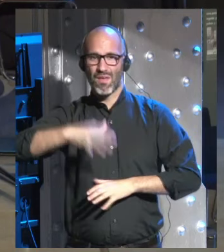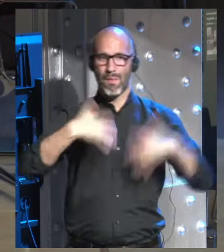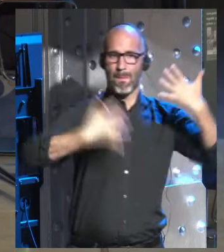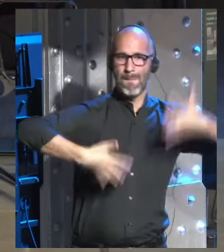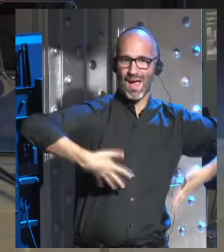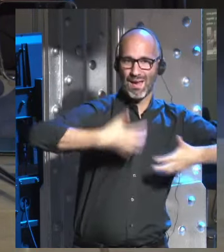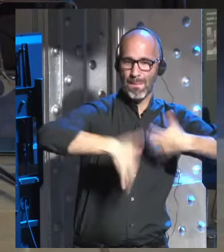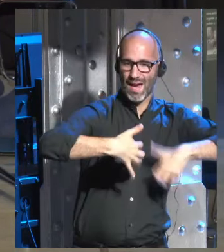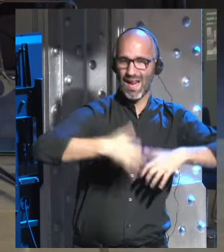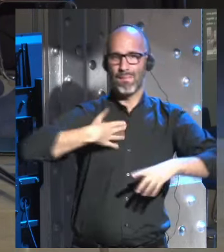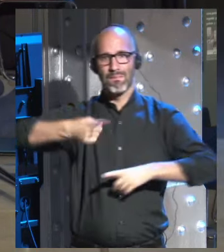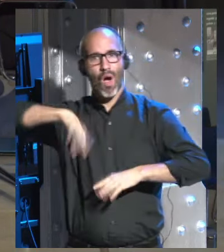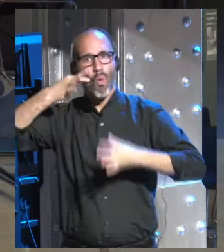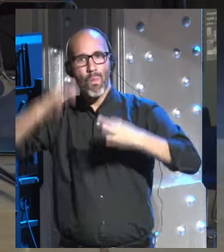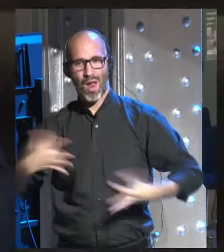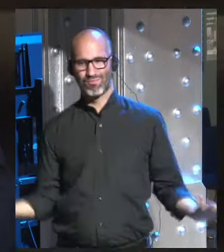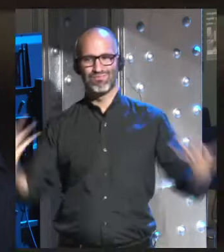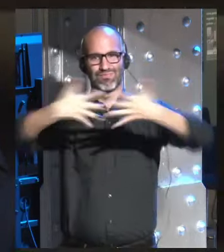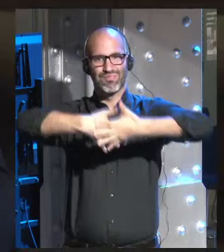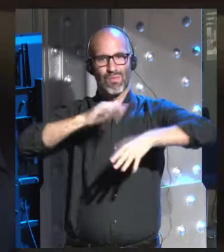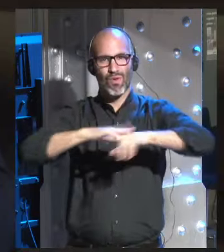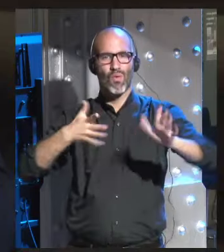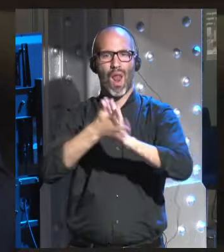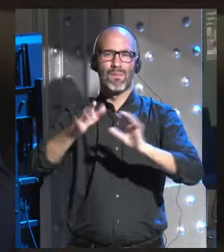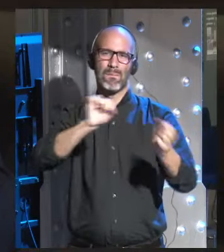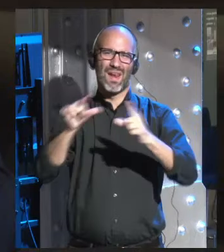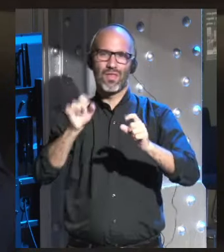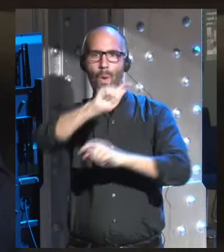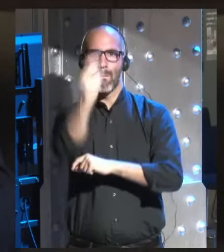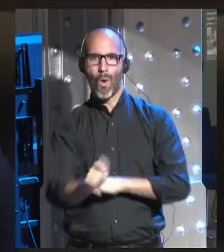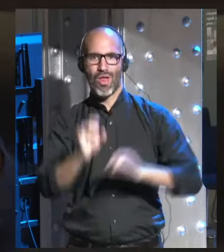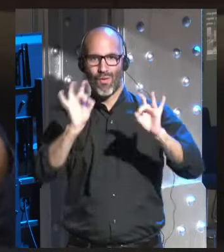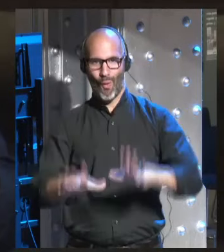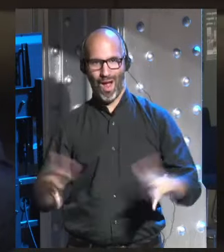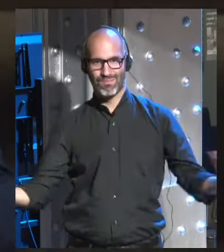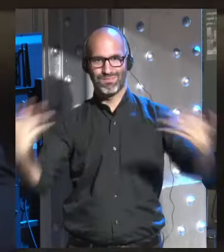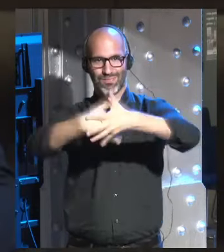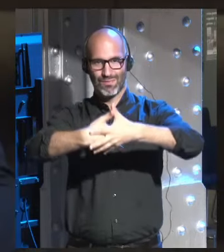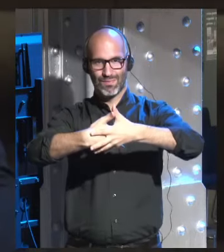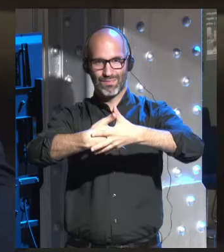con las máquinas no hablamos de una guerra hablamos de una boda las máquinas